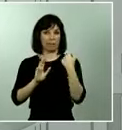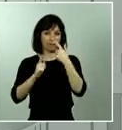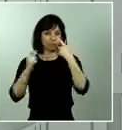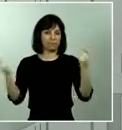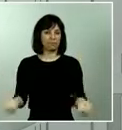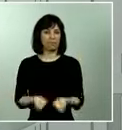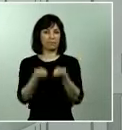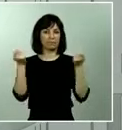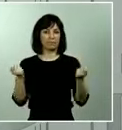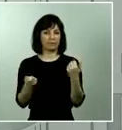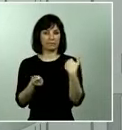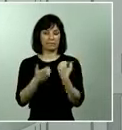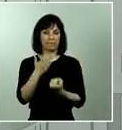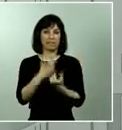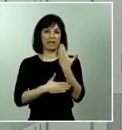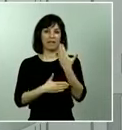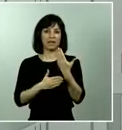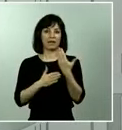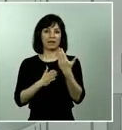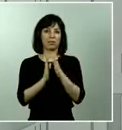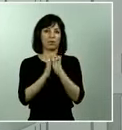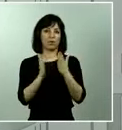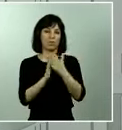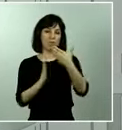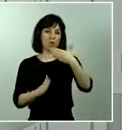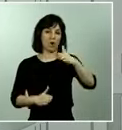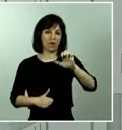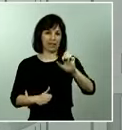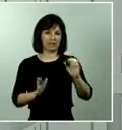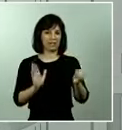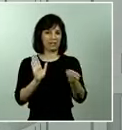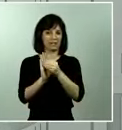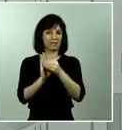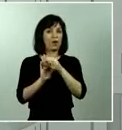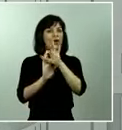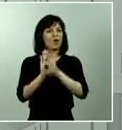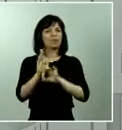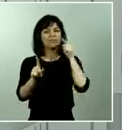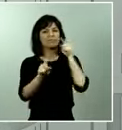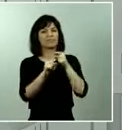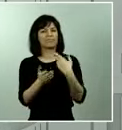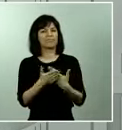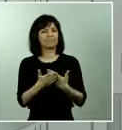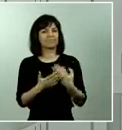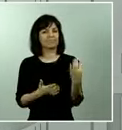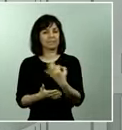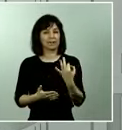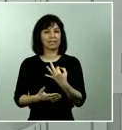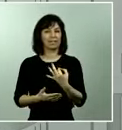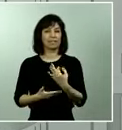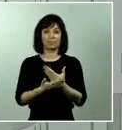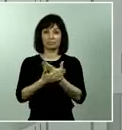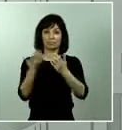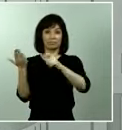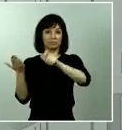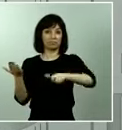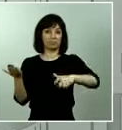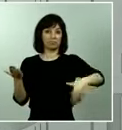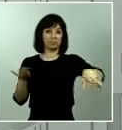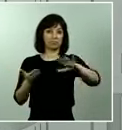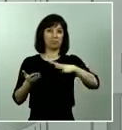mañana, el boletín oficial del Estado, una orden para garantizar el acceso de todos los ciudadanos y las ciudadanas a los